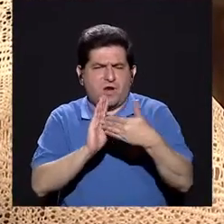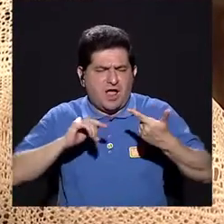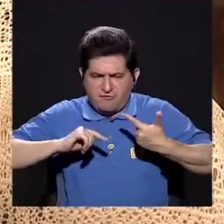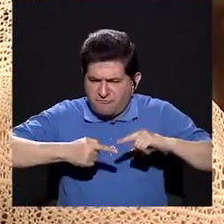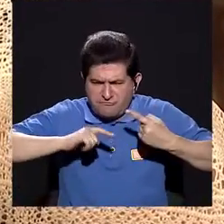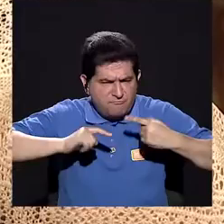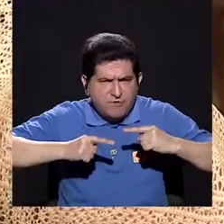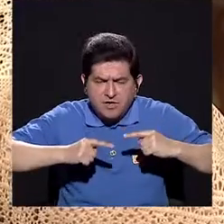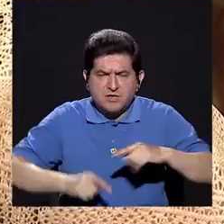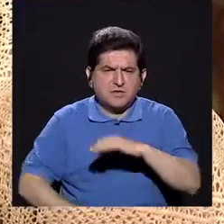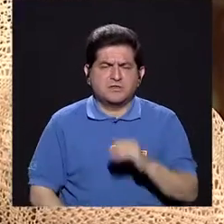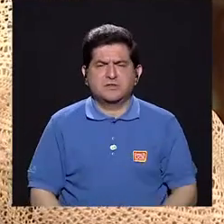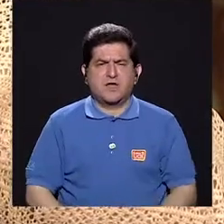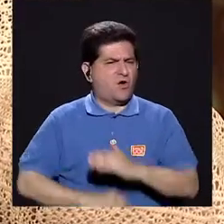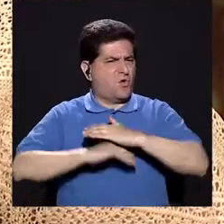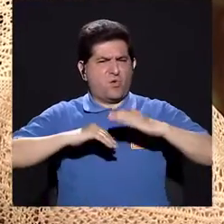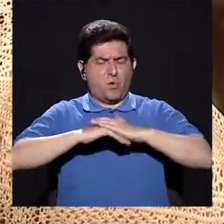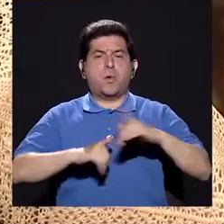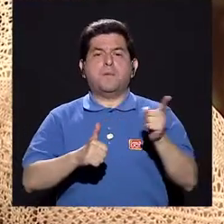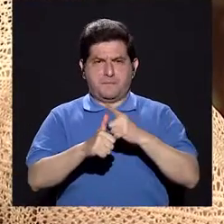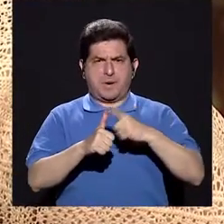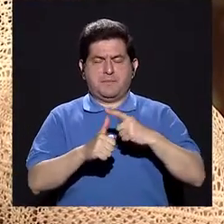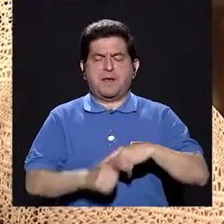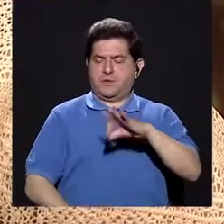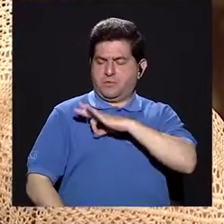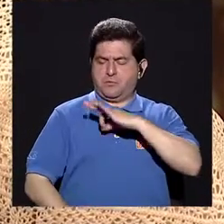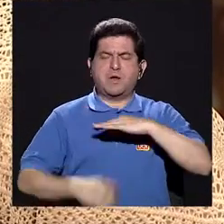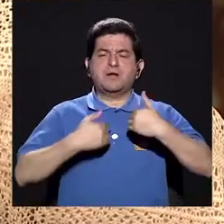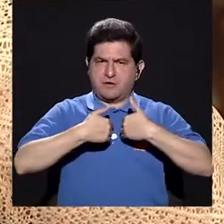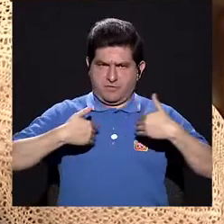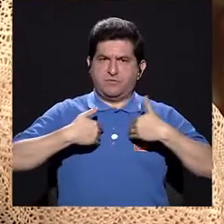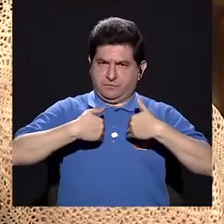incomodidad, porque primero va a estar el bienestar animal.